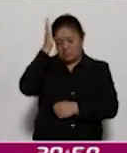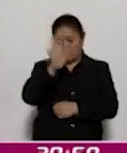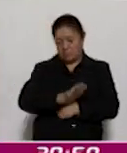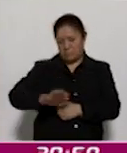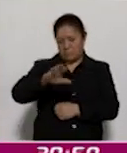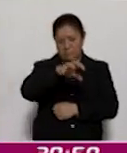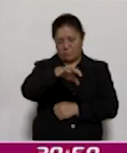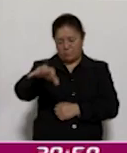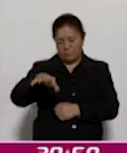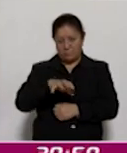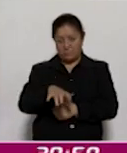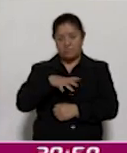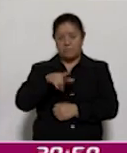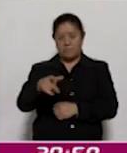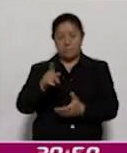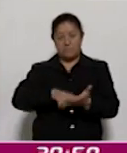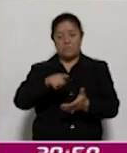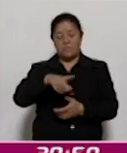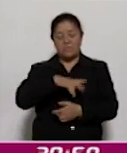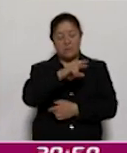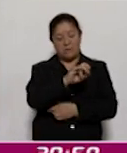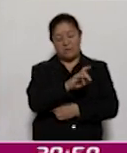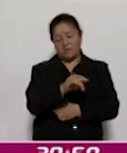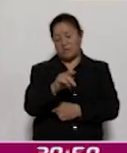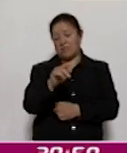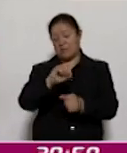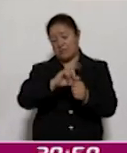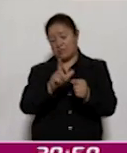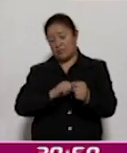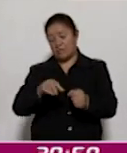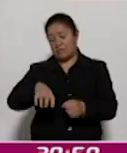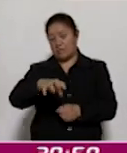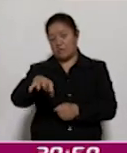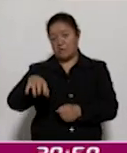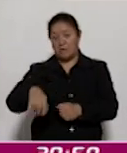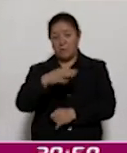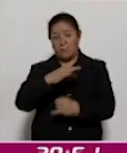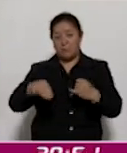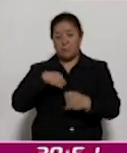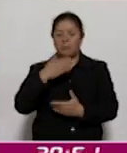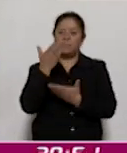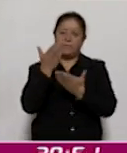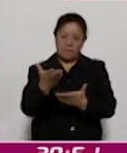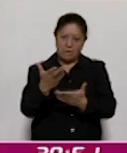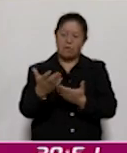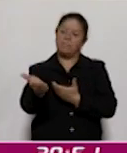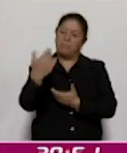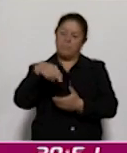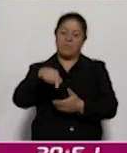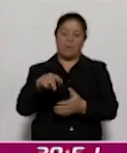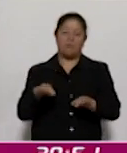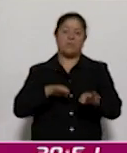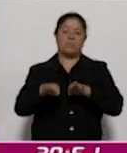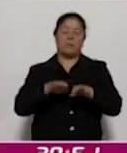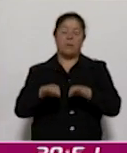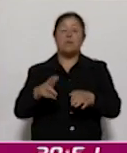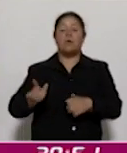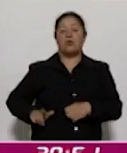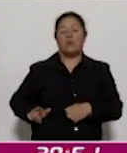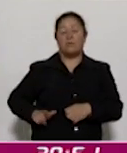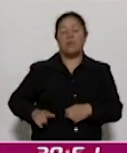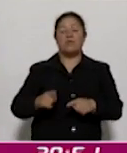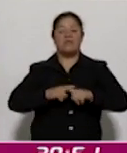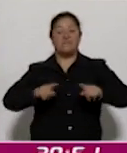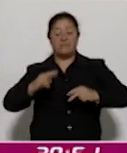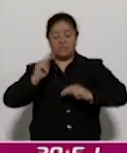que tuvieron lugar en el marco de la red nacional metropolitana, culminaron con un llamado a fortalecer la colaboración entre los diferentes niveles de gobierno para